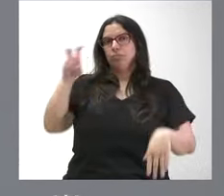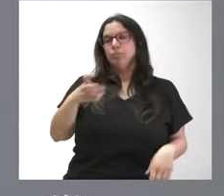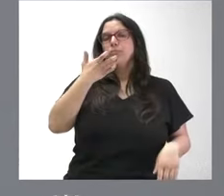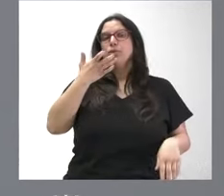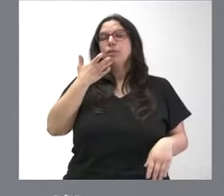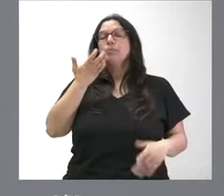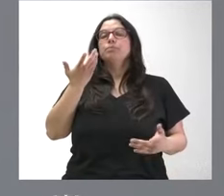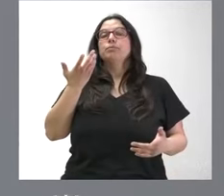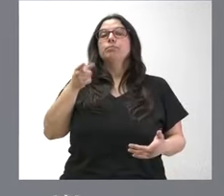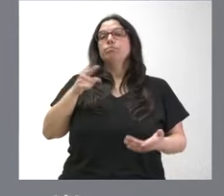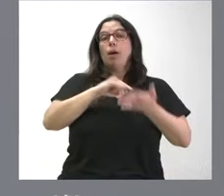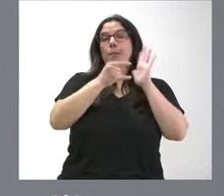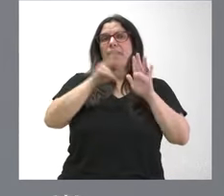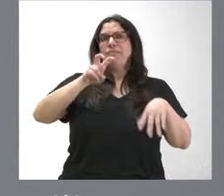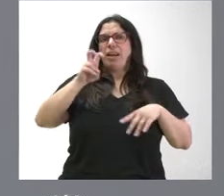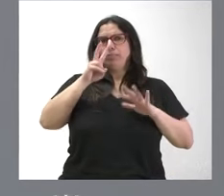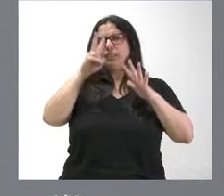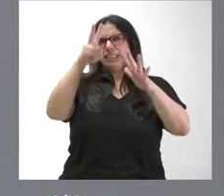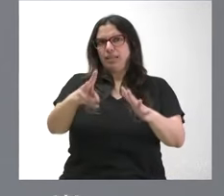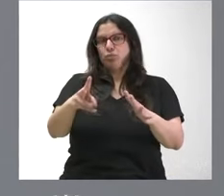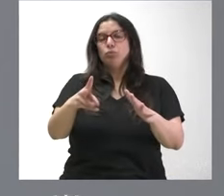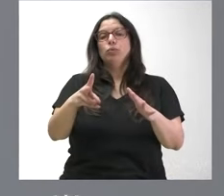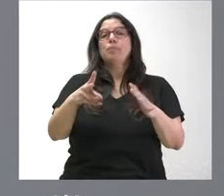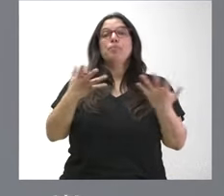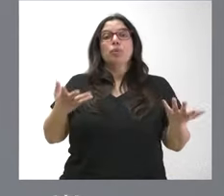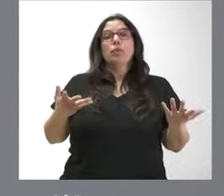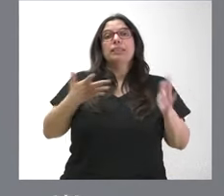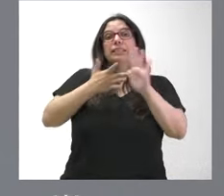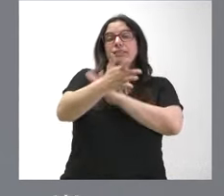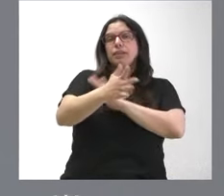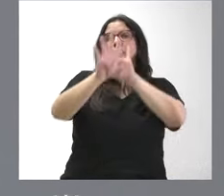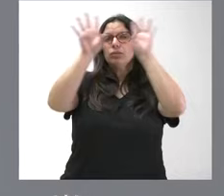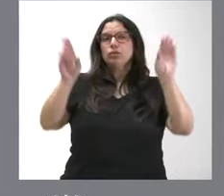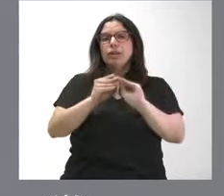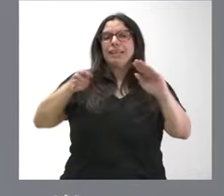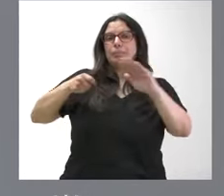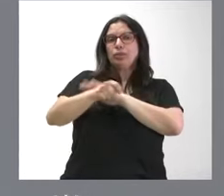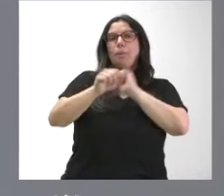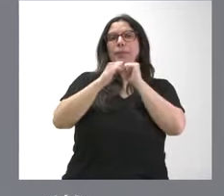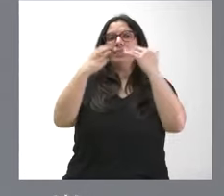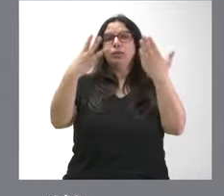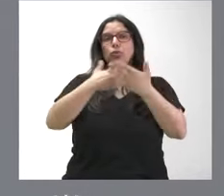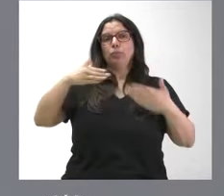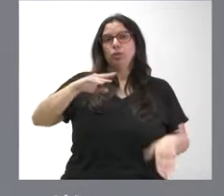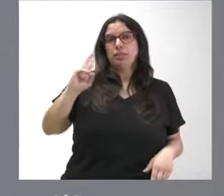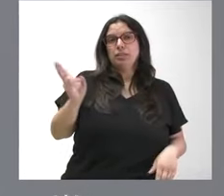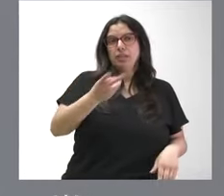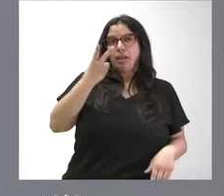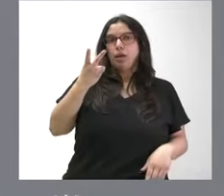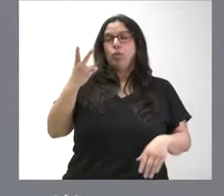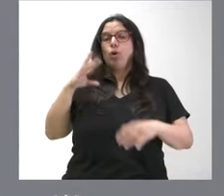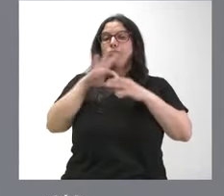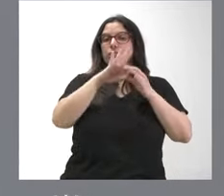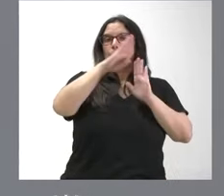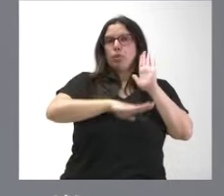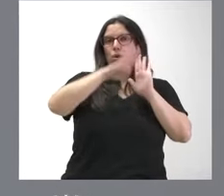tiene vigencia durante el periodo de siete años, estamos hablando de un conjunto de una inversión de 28 millones de euros dentro de este programa